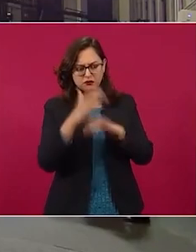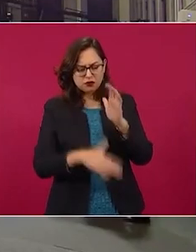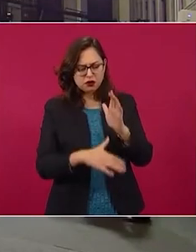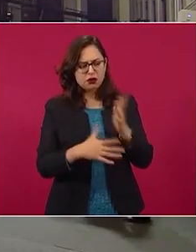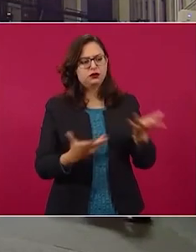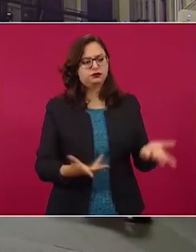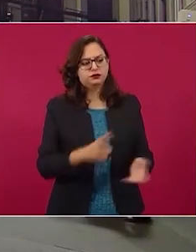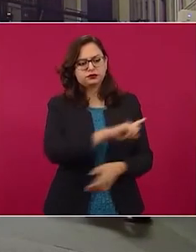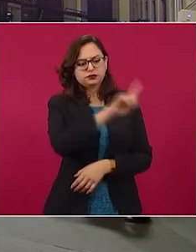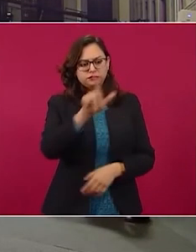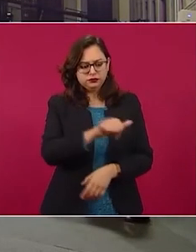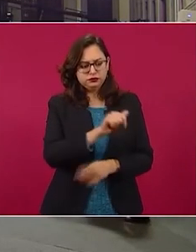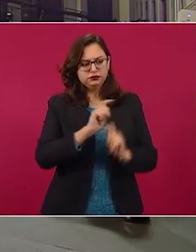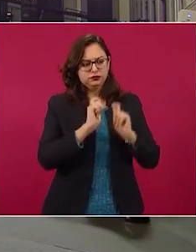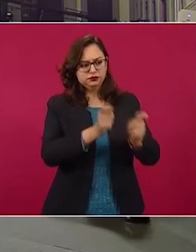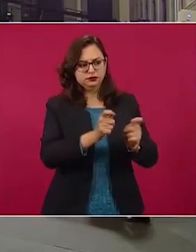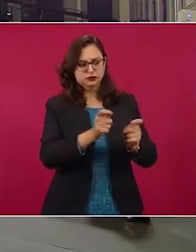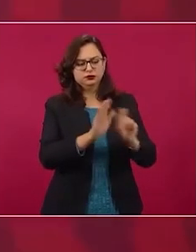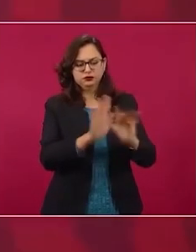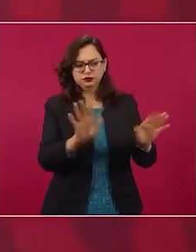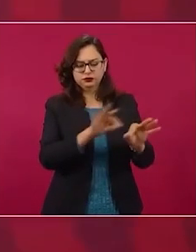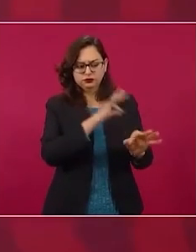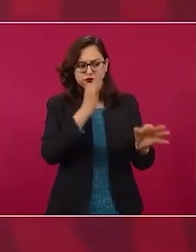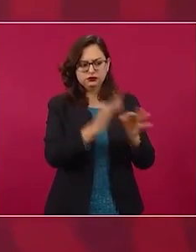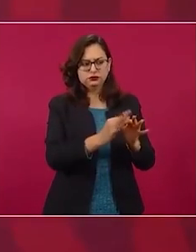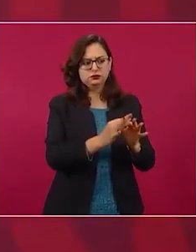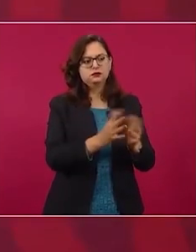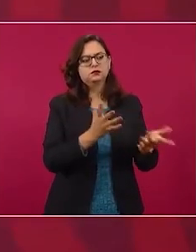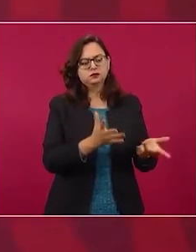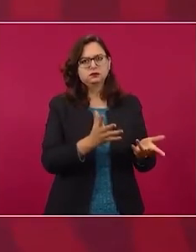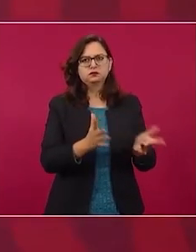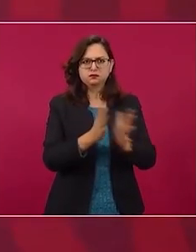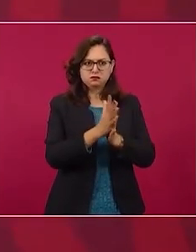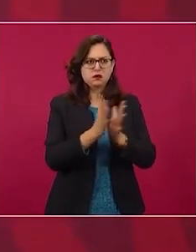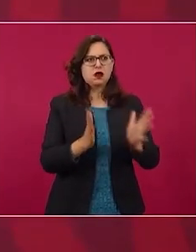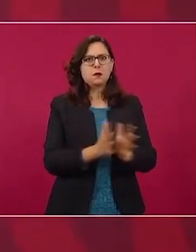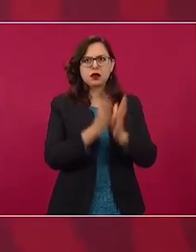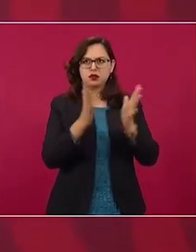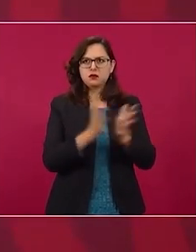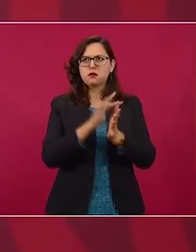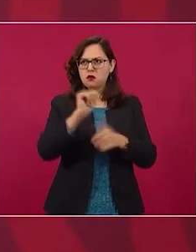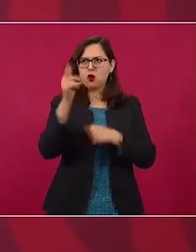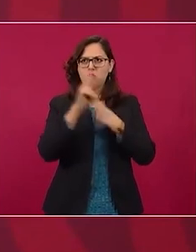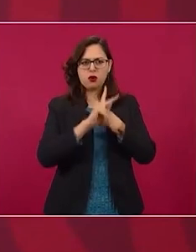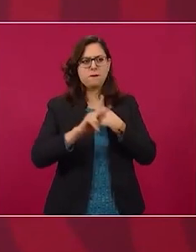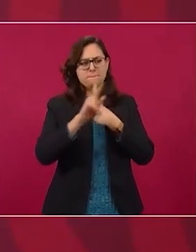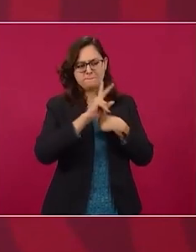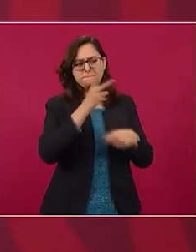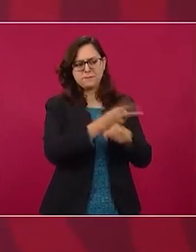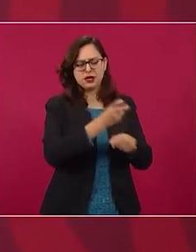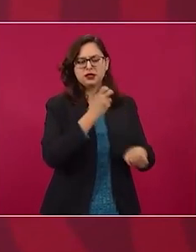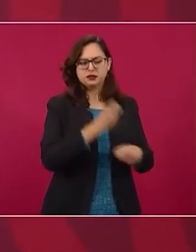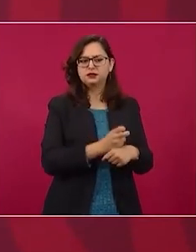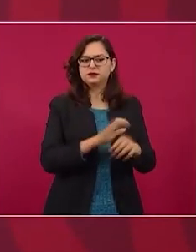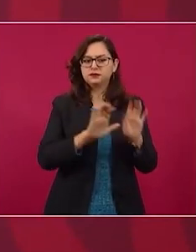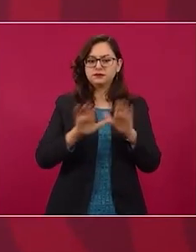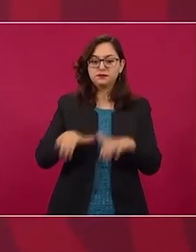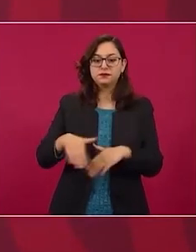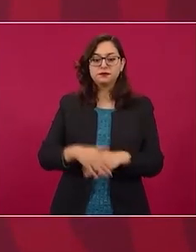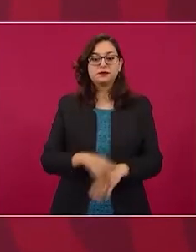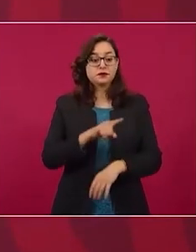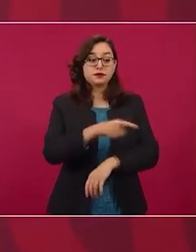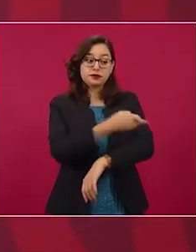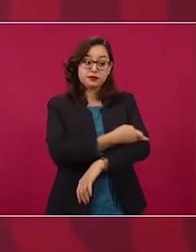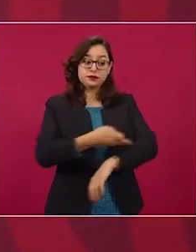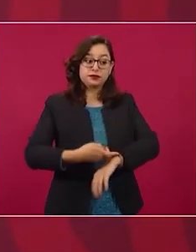y pues ve platicando con tu